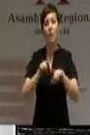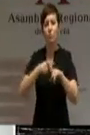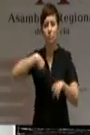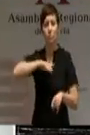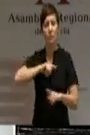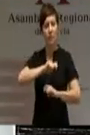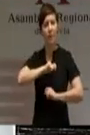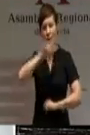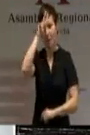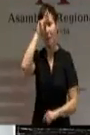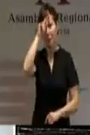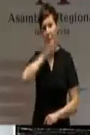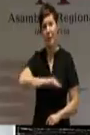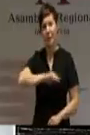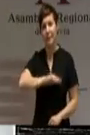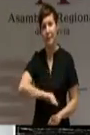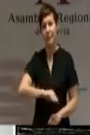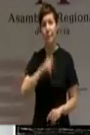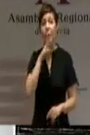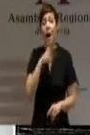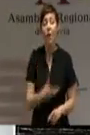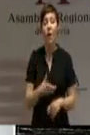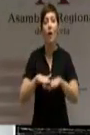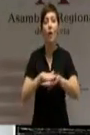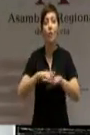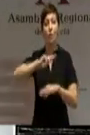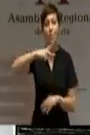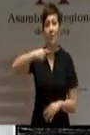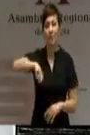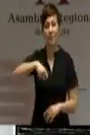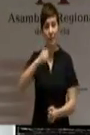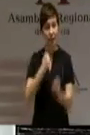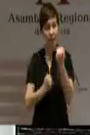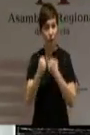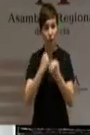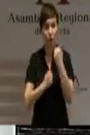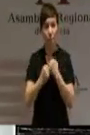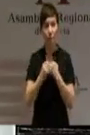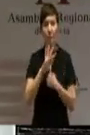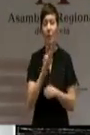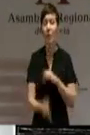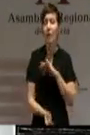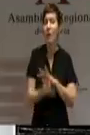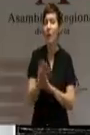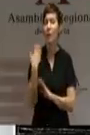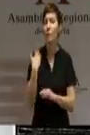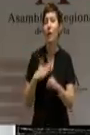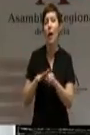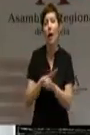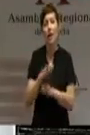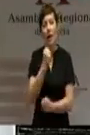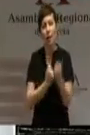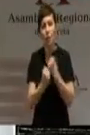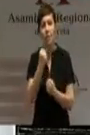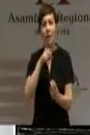Dejamos, vamos a dejar, un Gobierno con una vicepresidencia económica aparentemente creada en un área de economía y